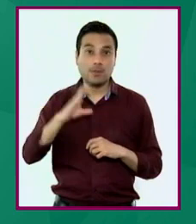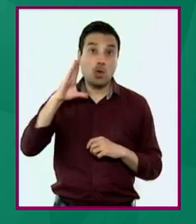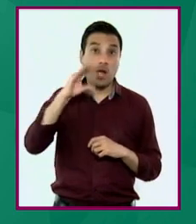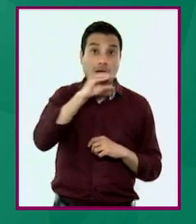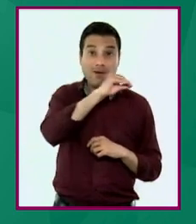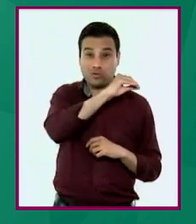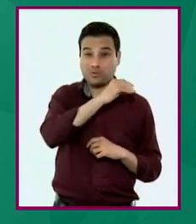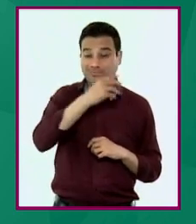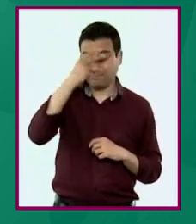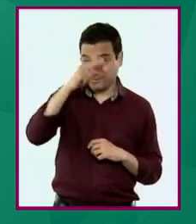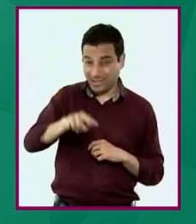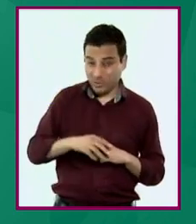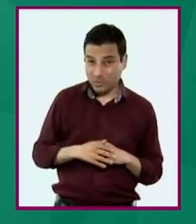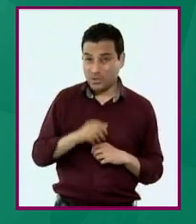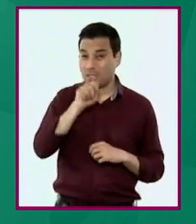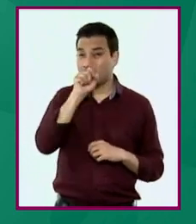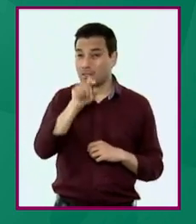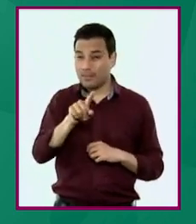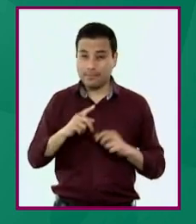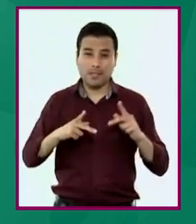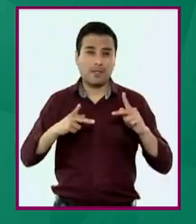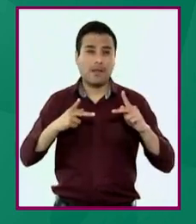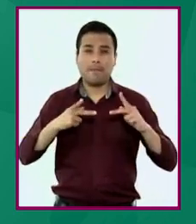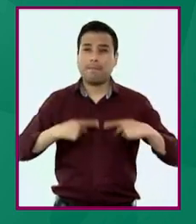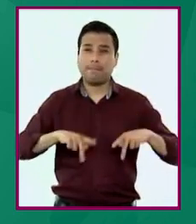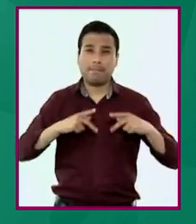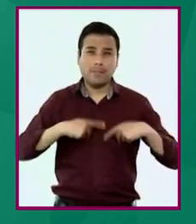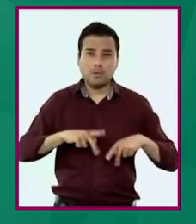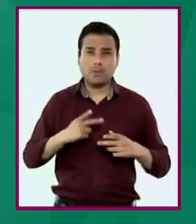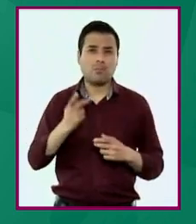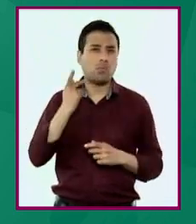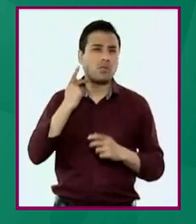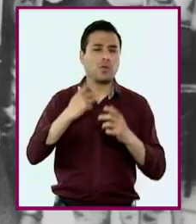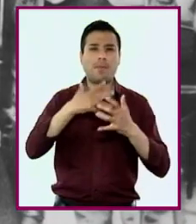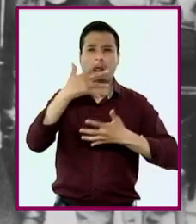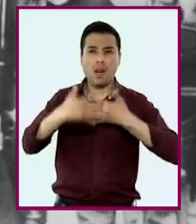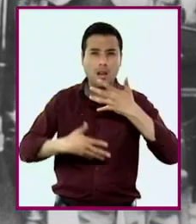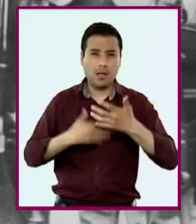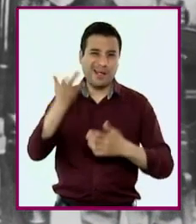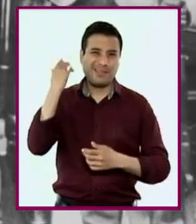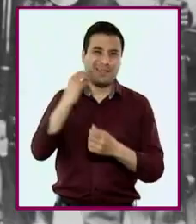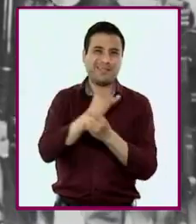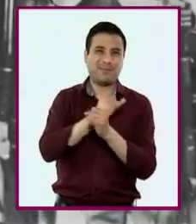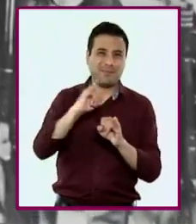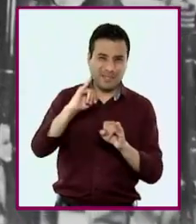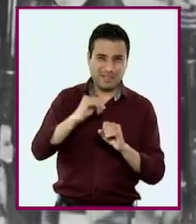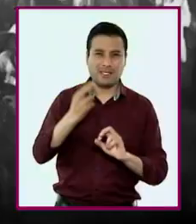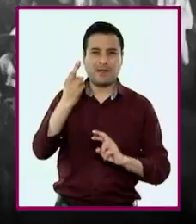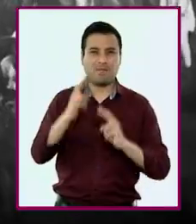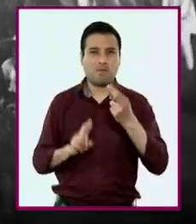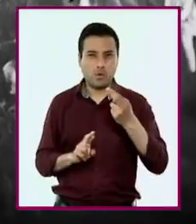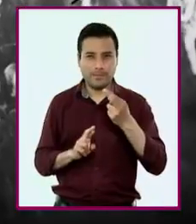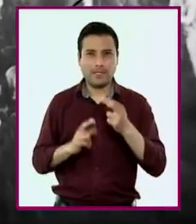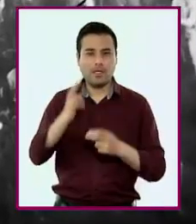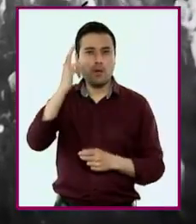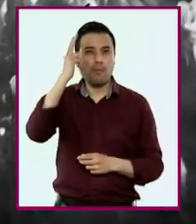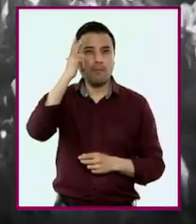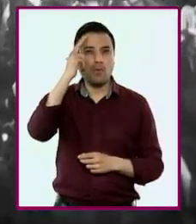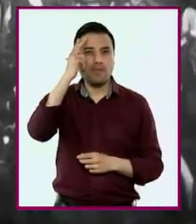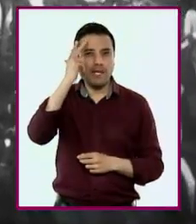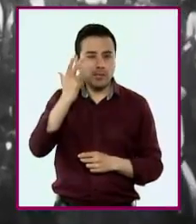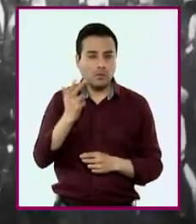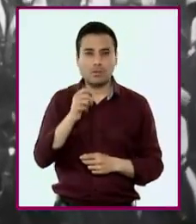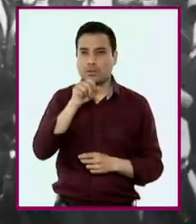y afrodescendientes en los movimientos sociales y políticos como la independencia, la reforma,